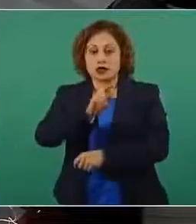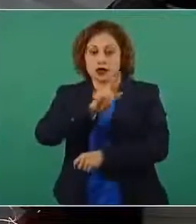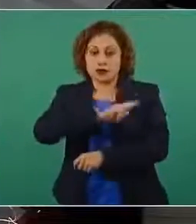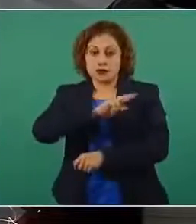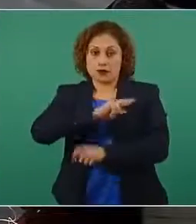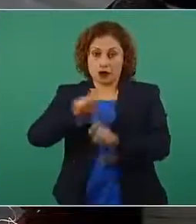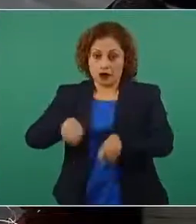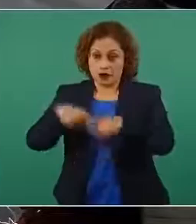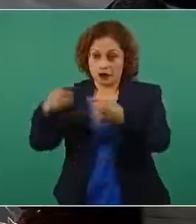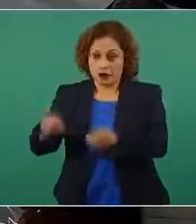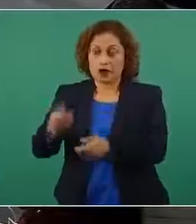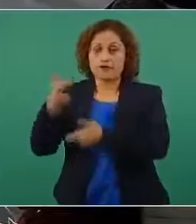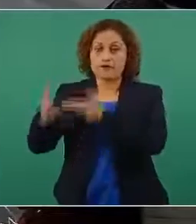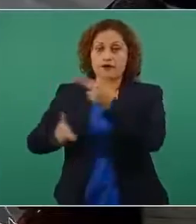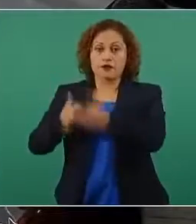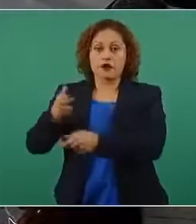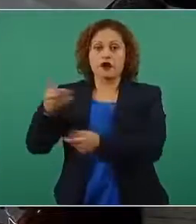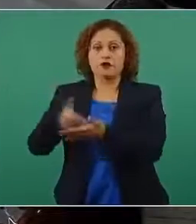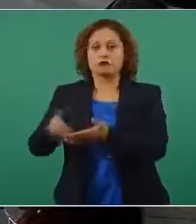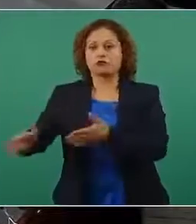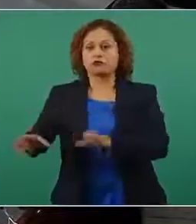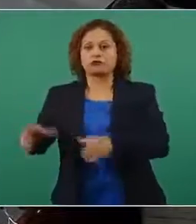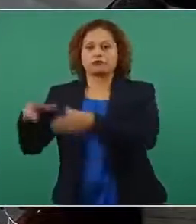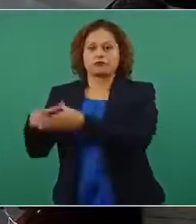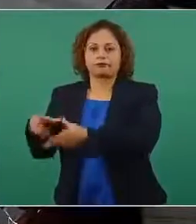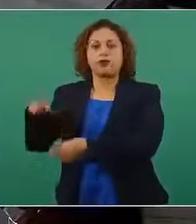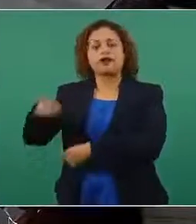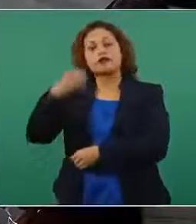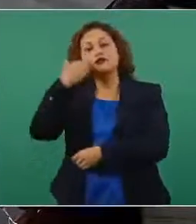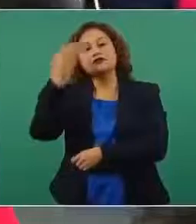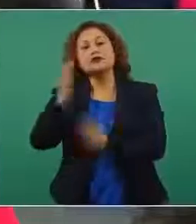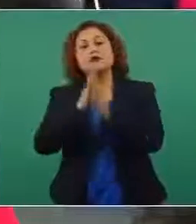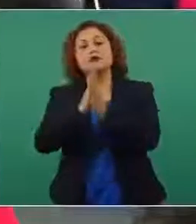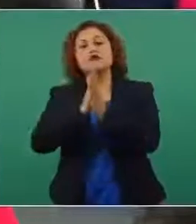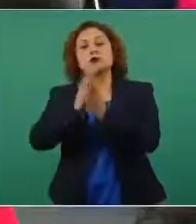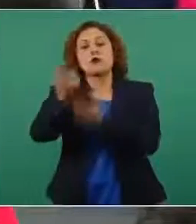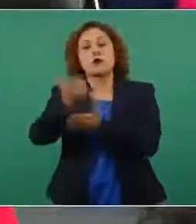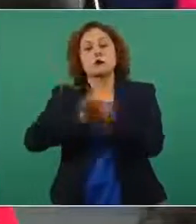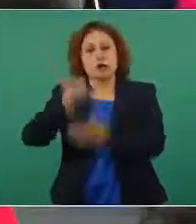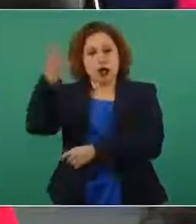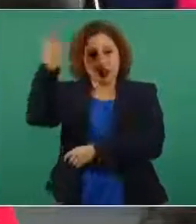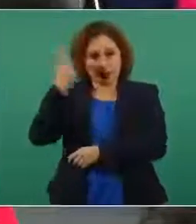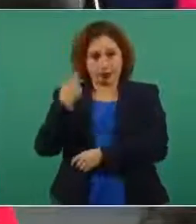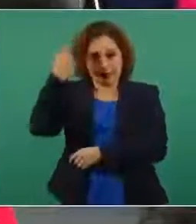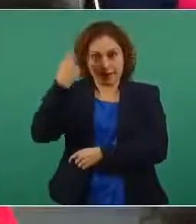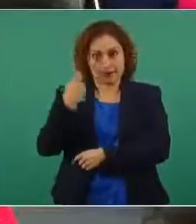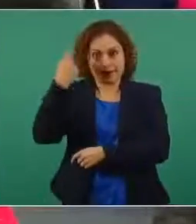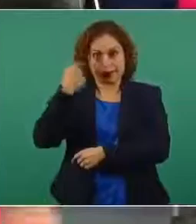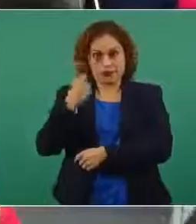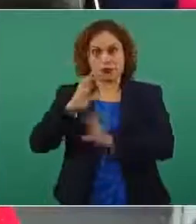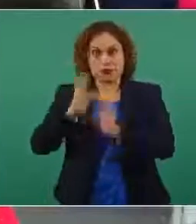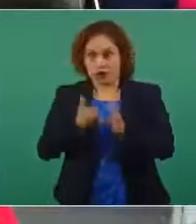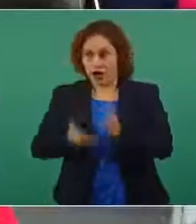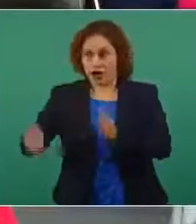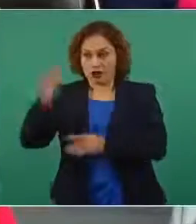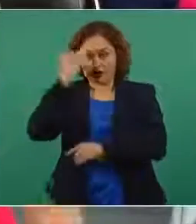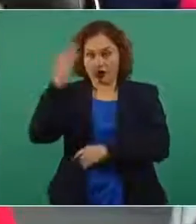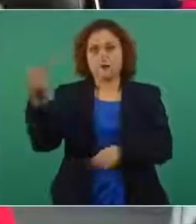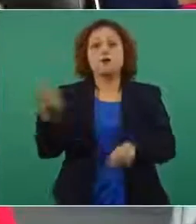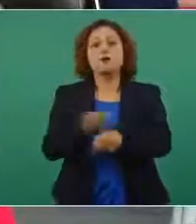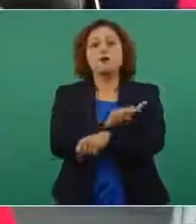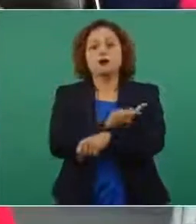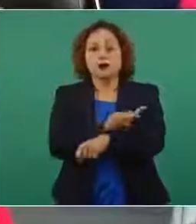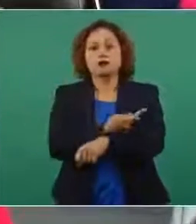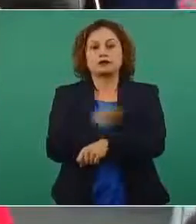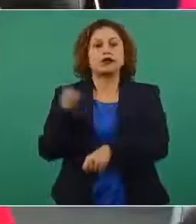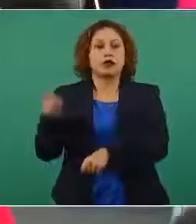fuera no les están pagando las pensiones quieren por lo pronto que nos paguen las pensiones que ya deberían de estar corriendo y mientras ellos